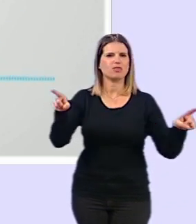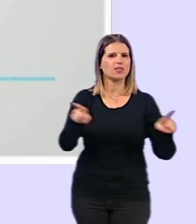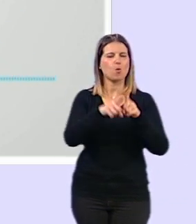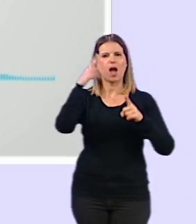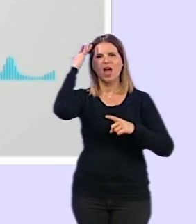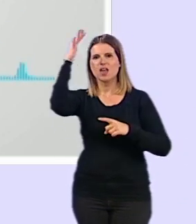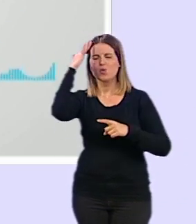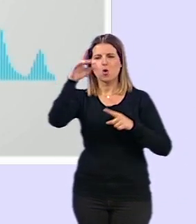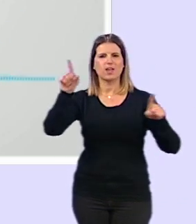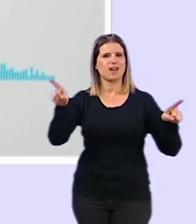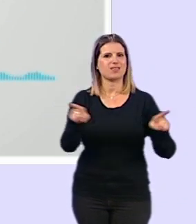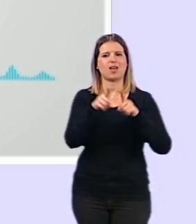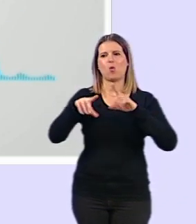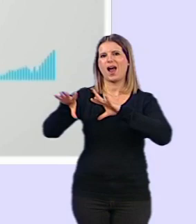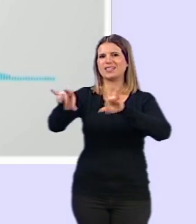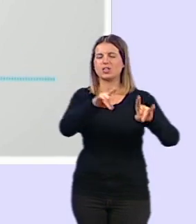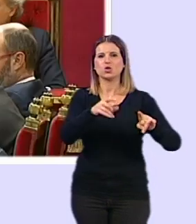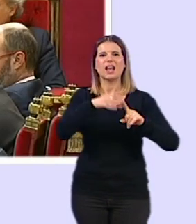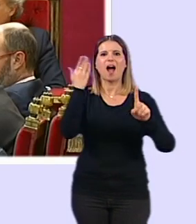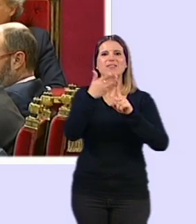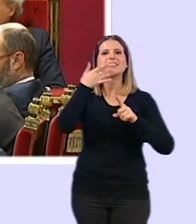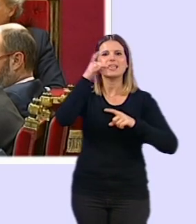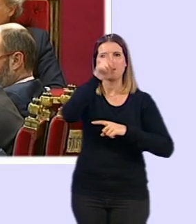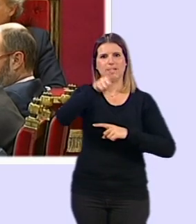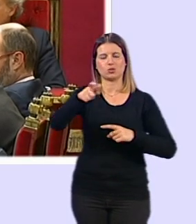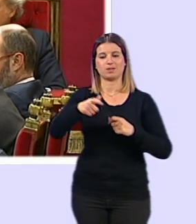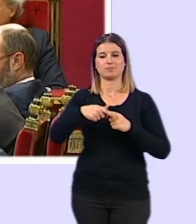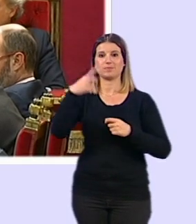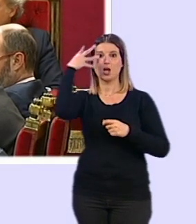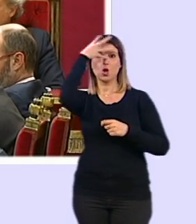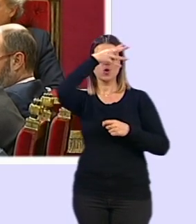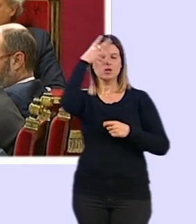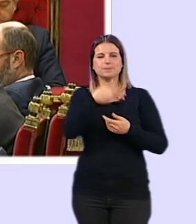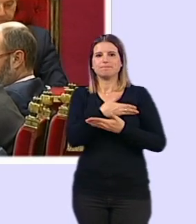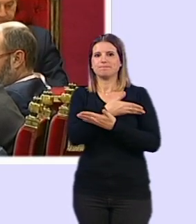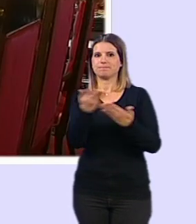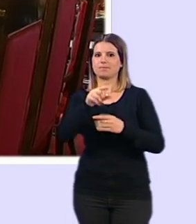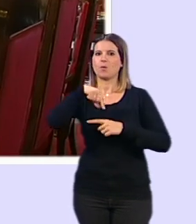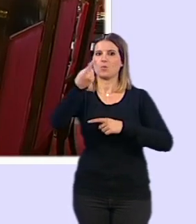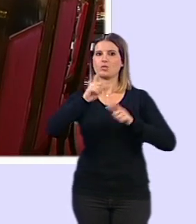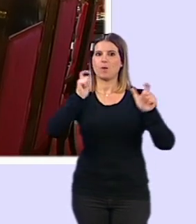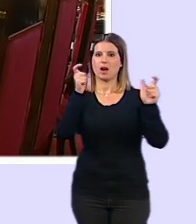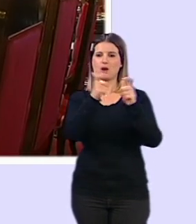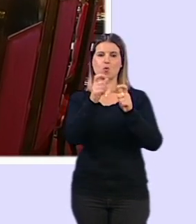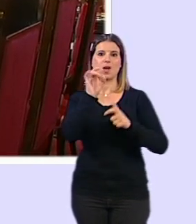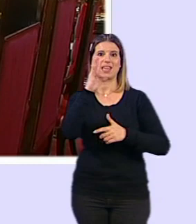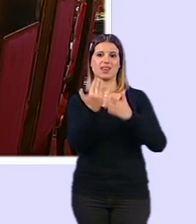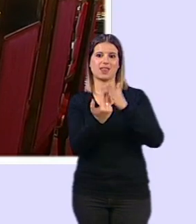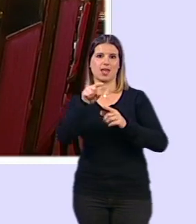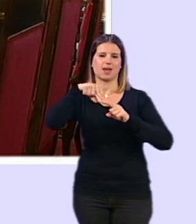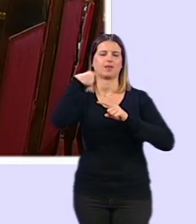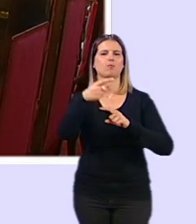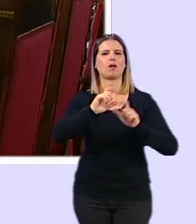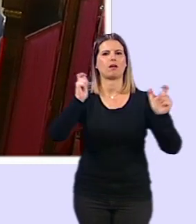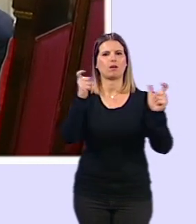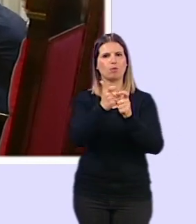y que no afecta a territorios, sino afecta a personas. En cualquier caso, Luis Salvador confía en que en la próxima reunión dentro de 15 días se avance